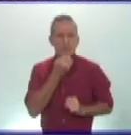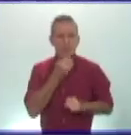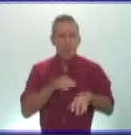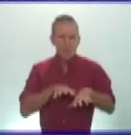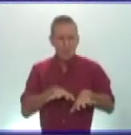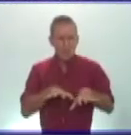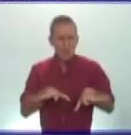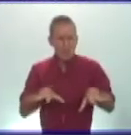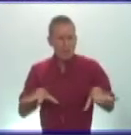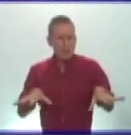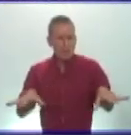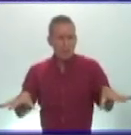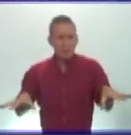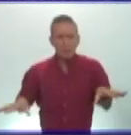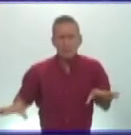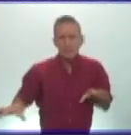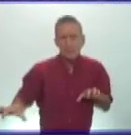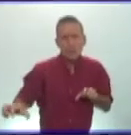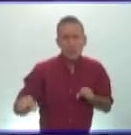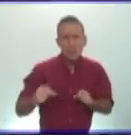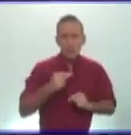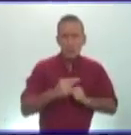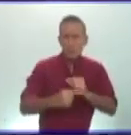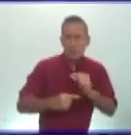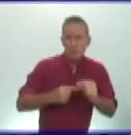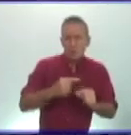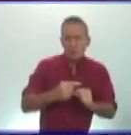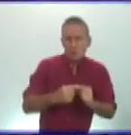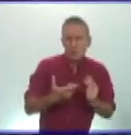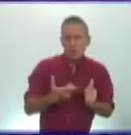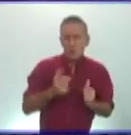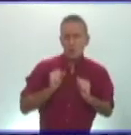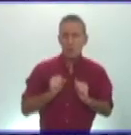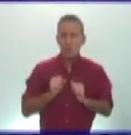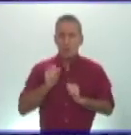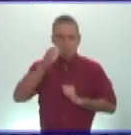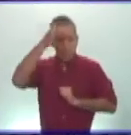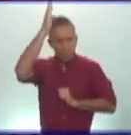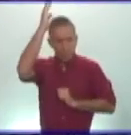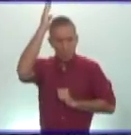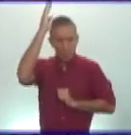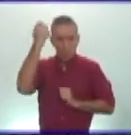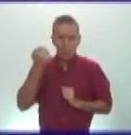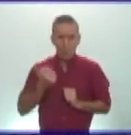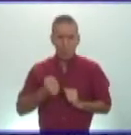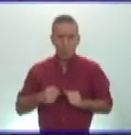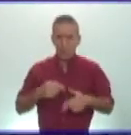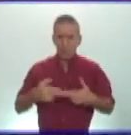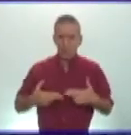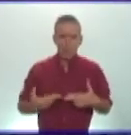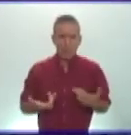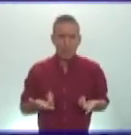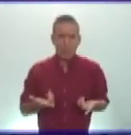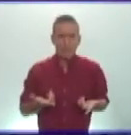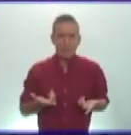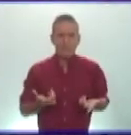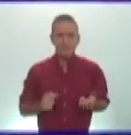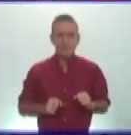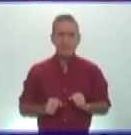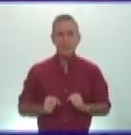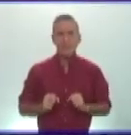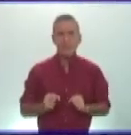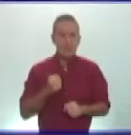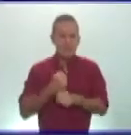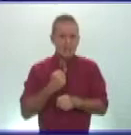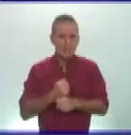pírricas pero sólo logró retrasar lo inevitable se cuenta que los romanos prendieron cerdos en brea contra los elefantes enemigos y eso acabó con el